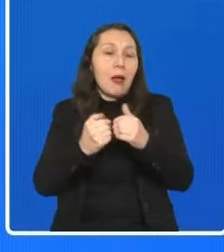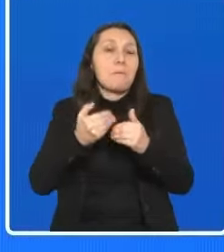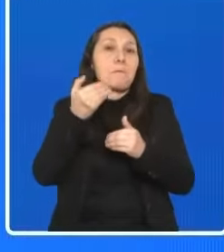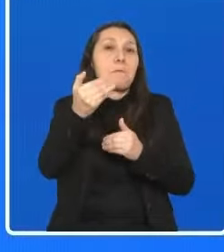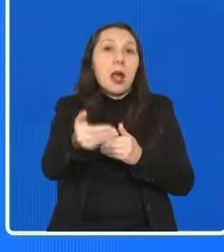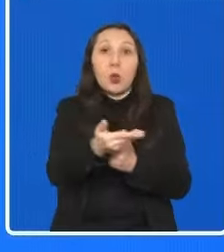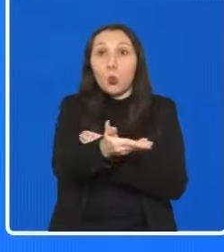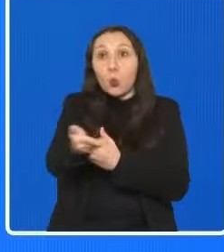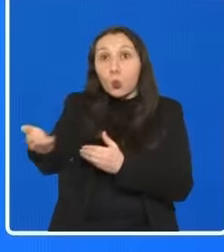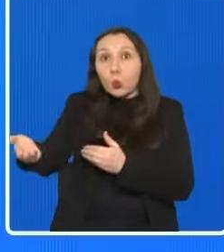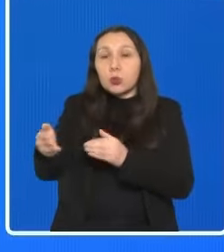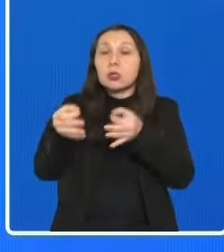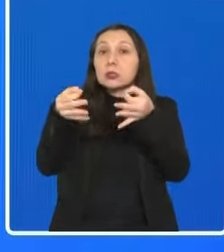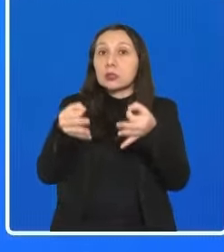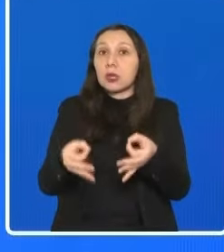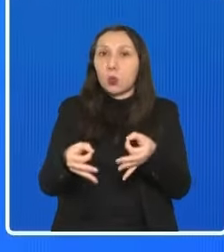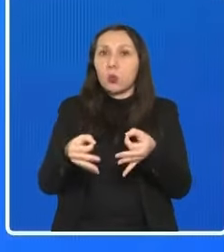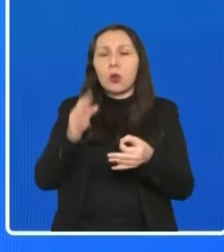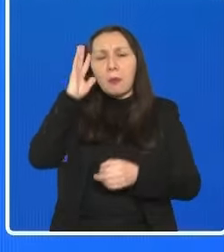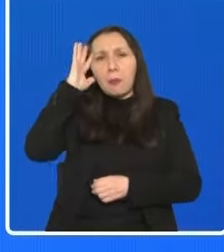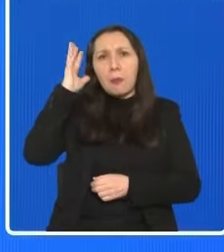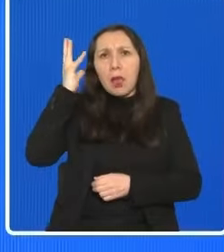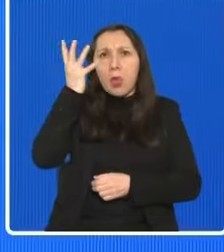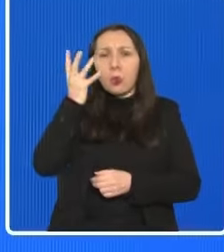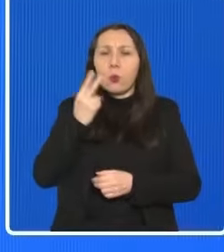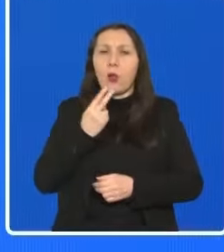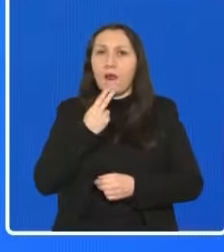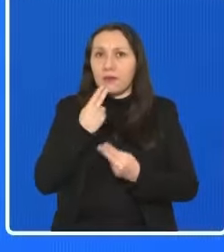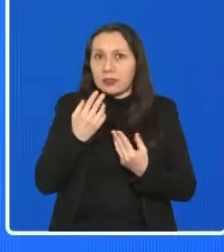¿Dónde ustedes van a estar seguramente en la madurez de su vida?